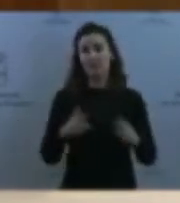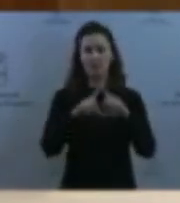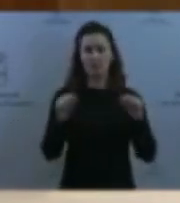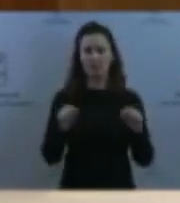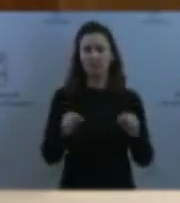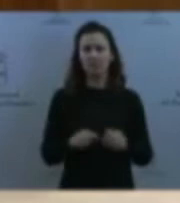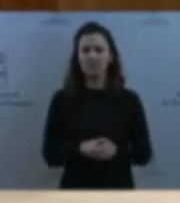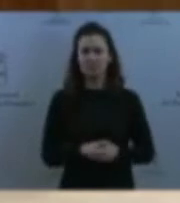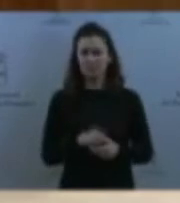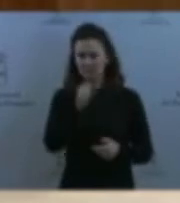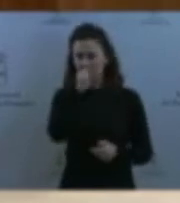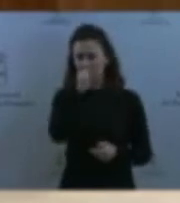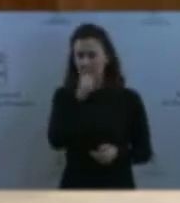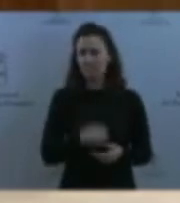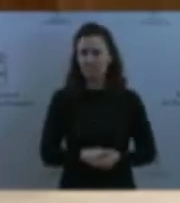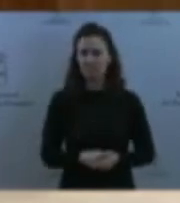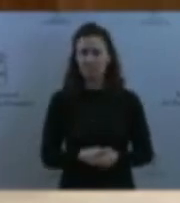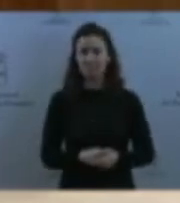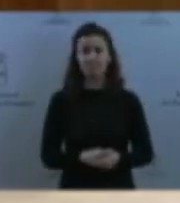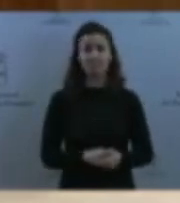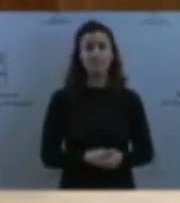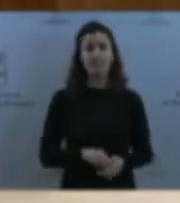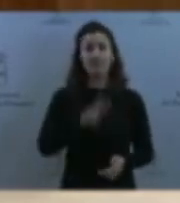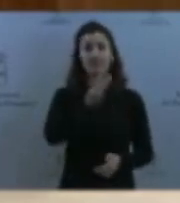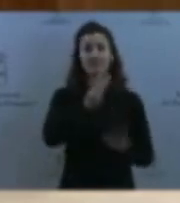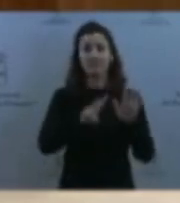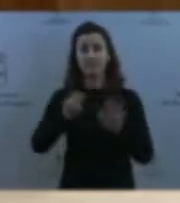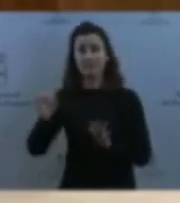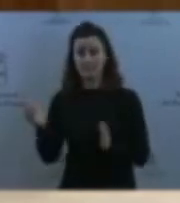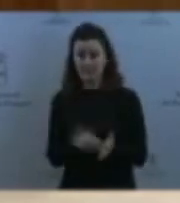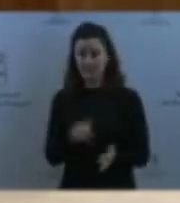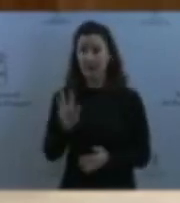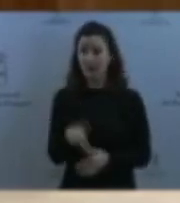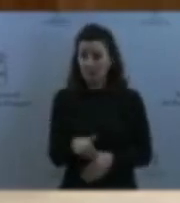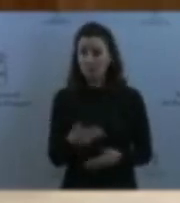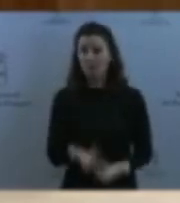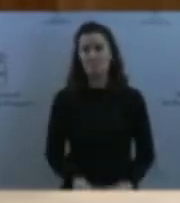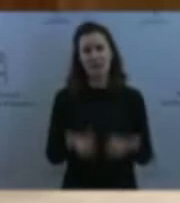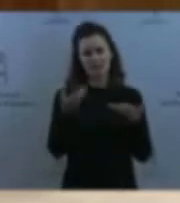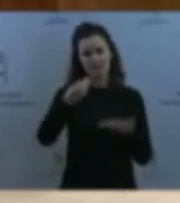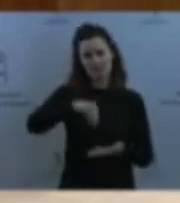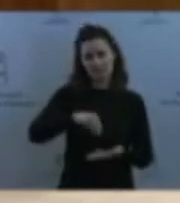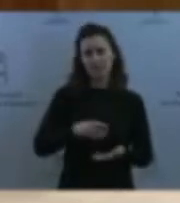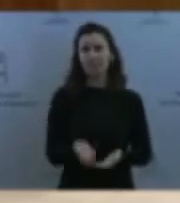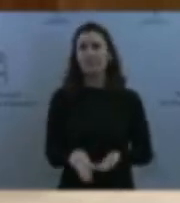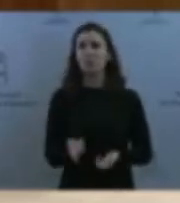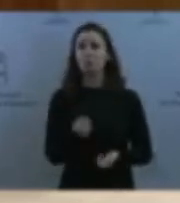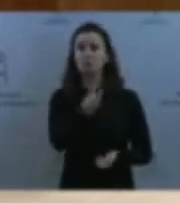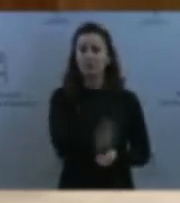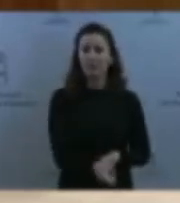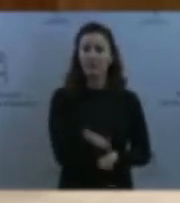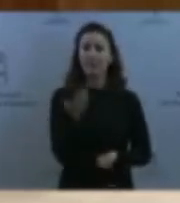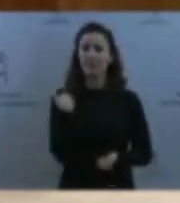370.000 euros con un incremento que usted me comentaba anteriormente de